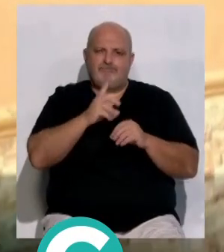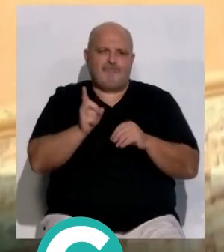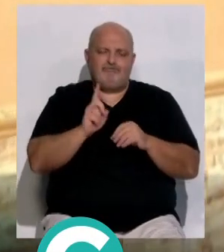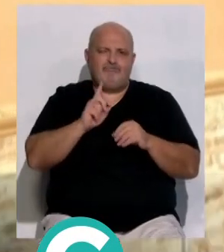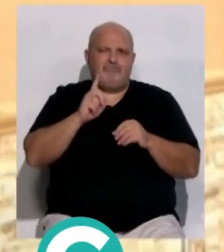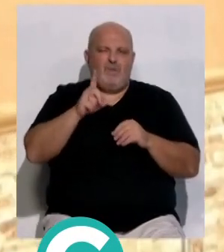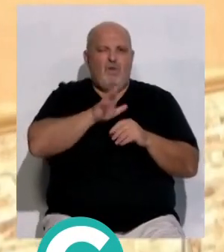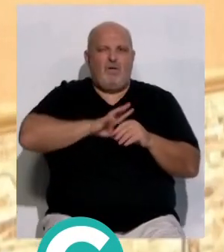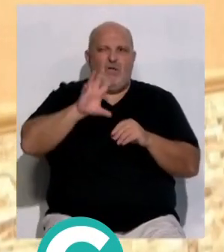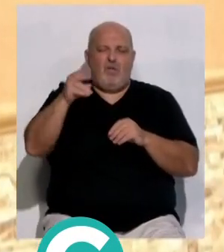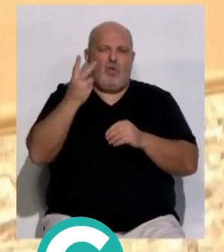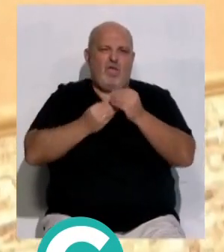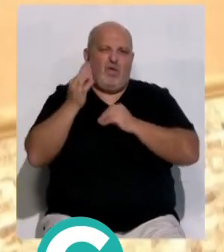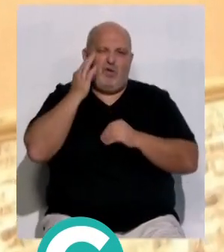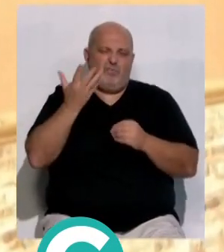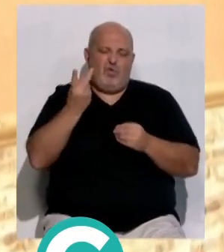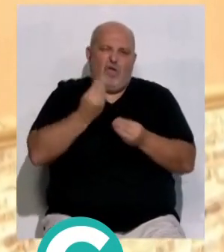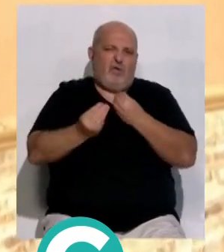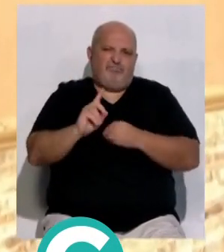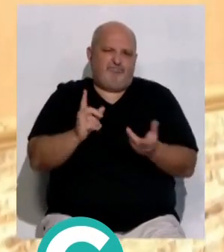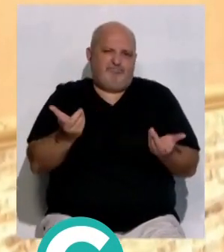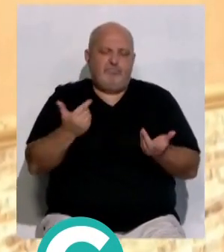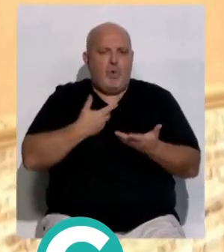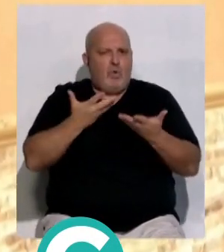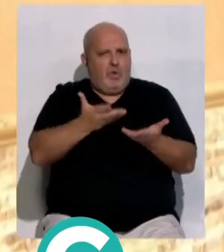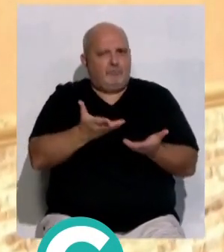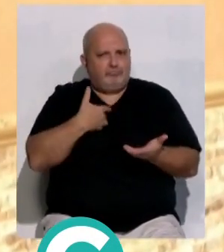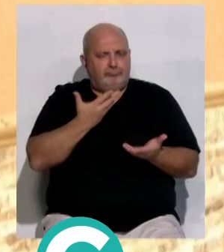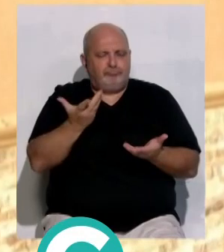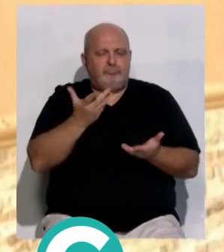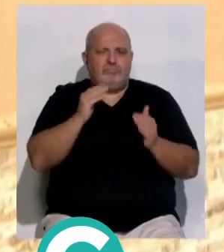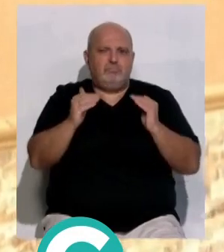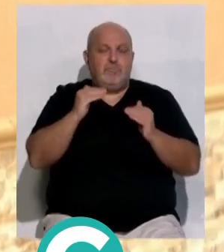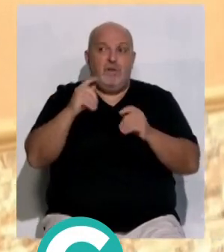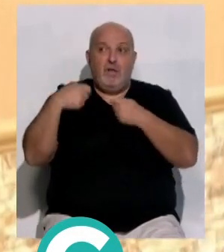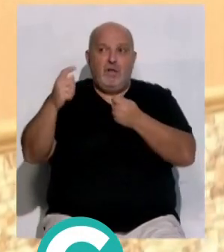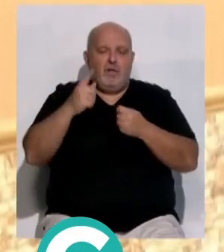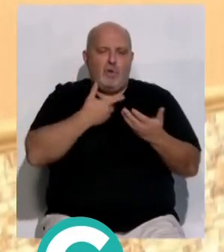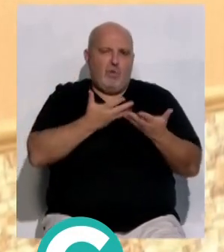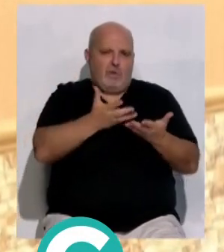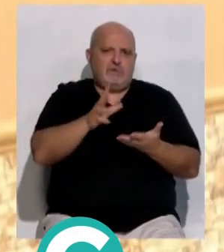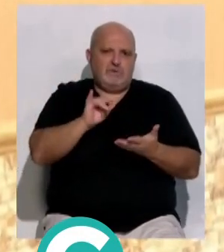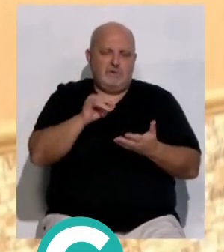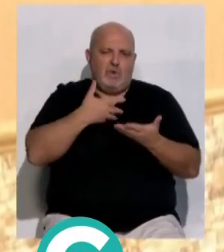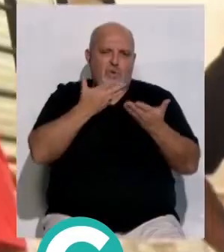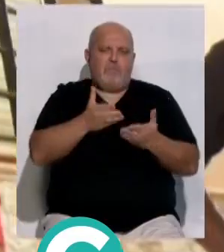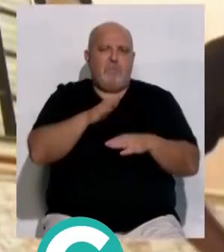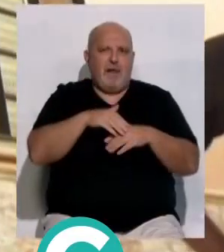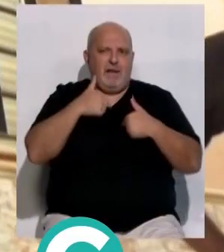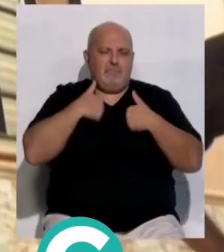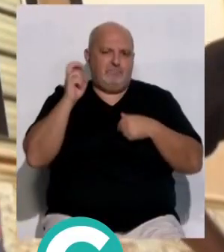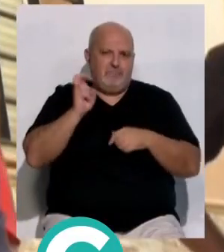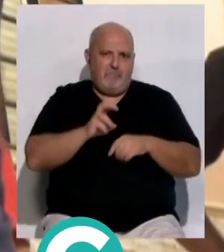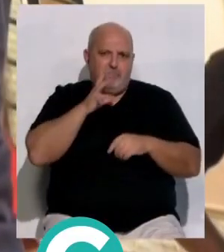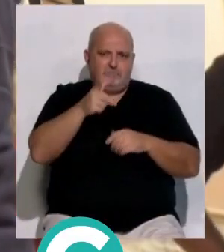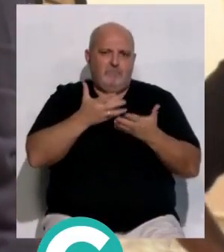en un albergue no voy a con dos hijos. Le ayudaré. Mientras tanto, la vivienda no se la puedo poner en sus manos. Le ayudaré. Para eso estoy aquí,